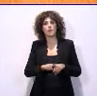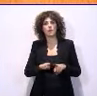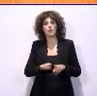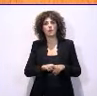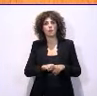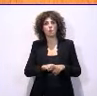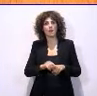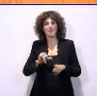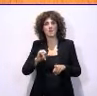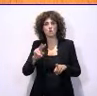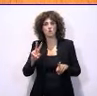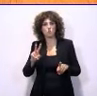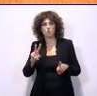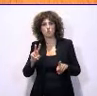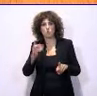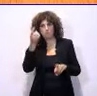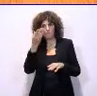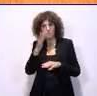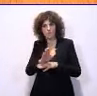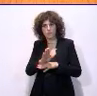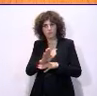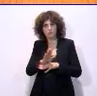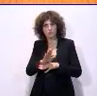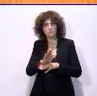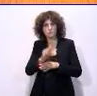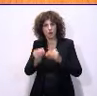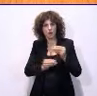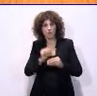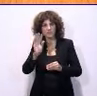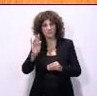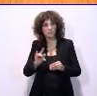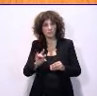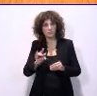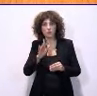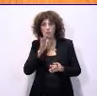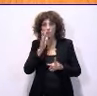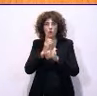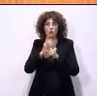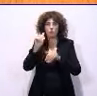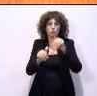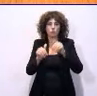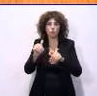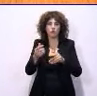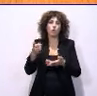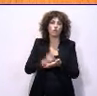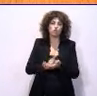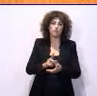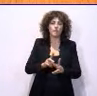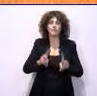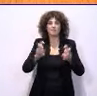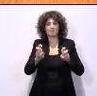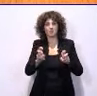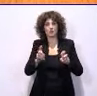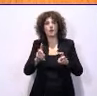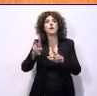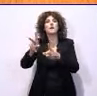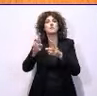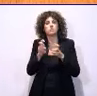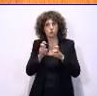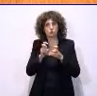en concreto Izquierda Unida, hemos propuesto, ¿no? Y a pesar de que usted las votó en contra, ¿no? Vuelvo al tema de ese impuesto